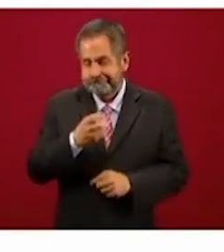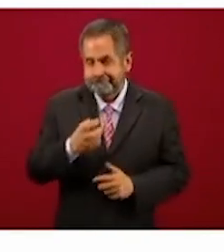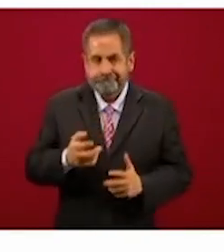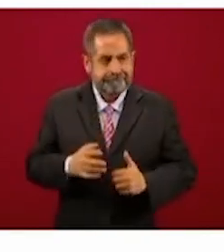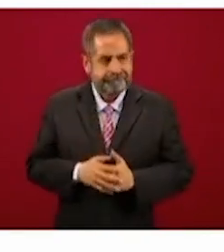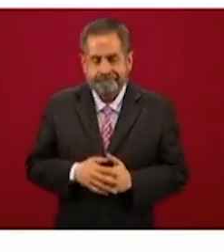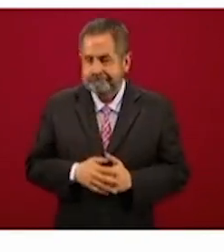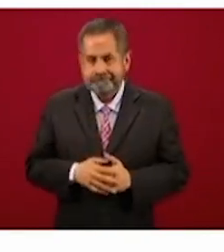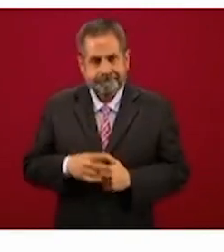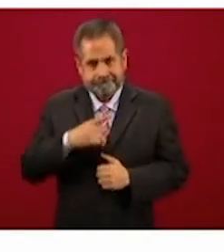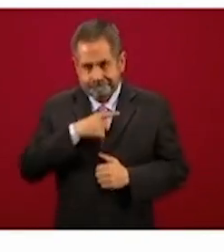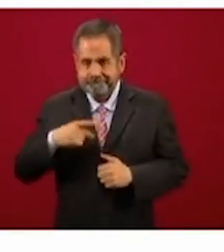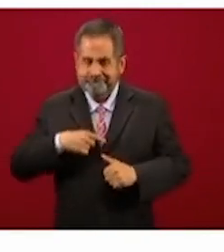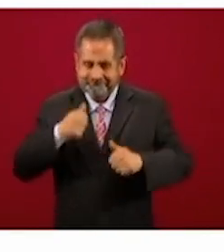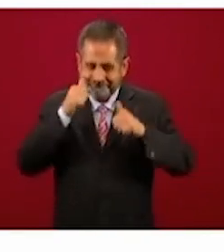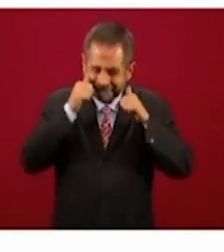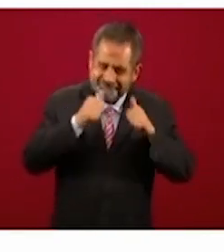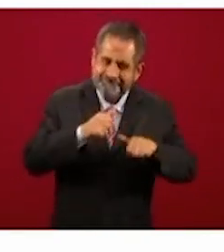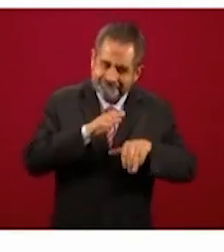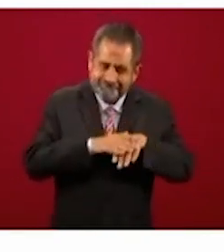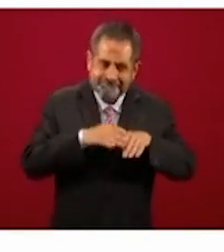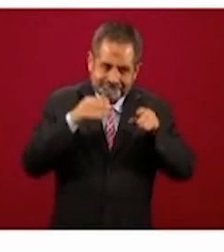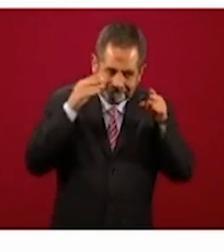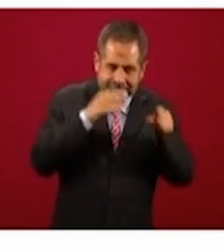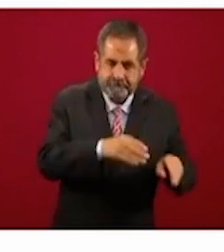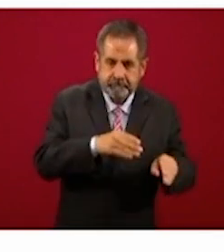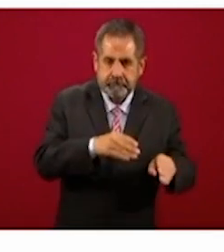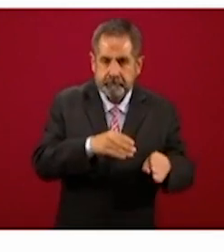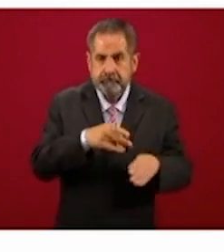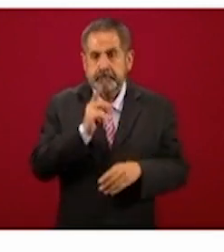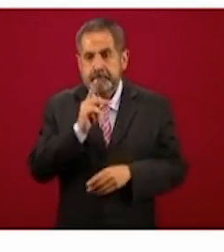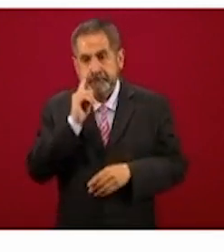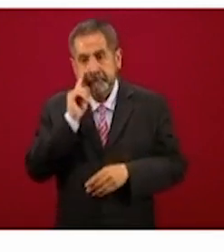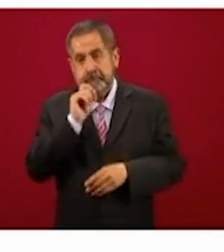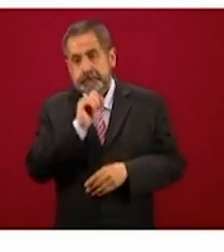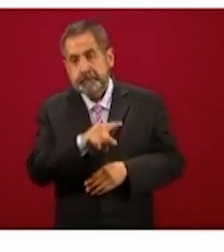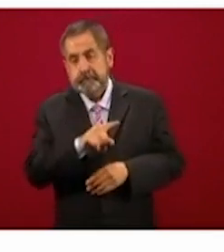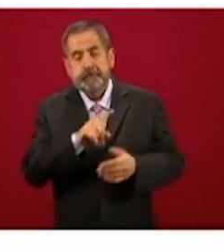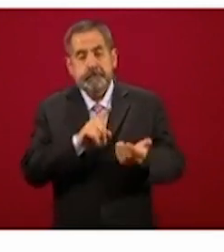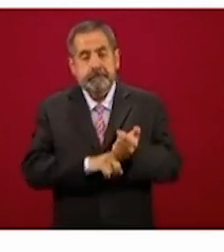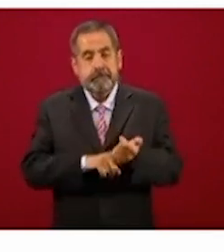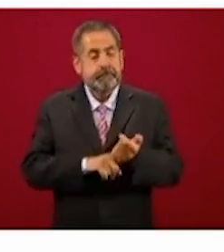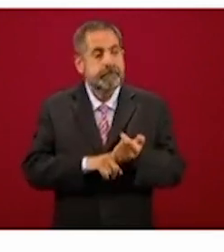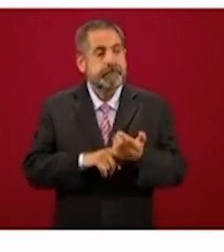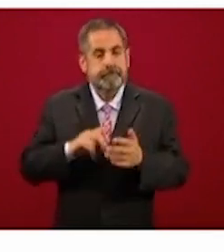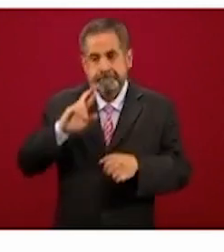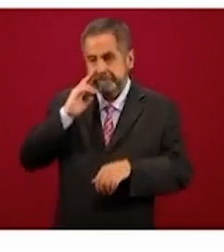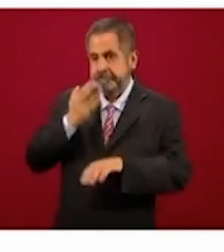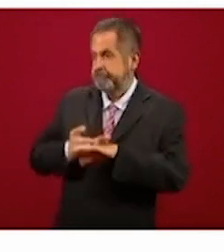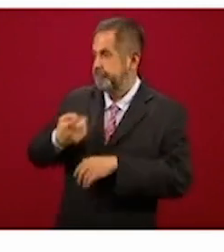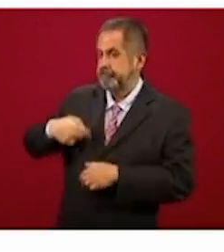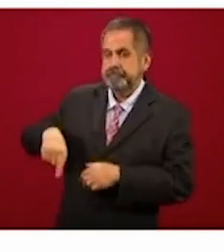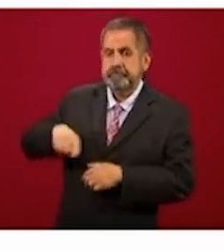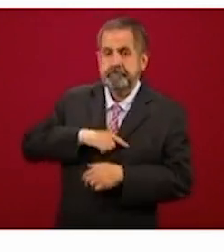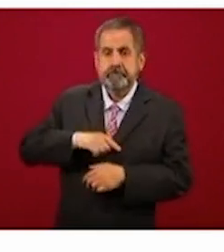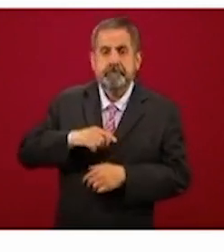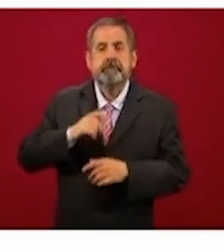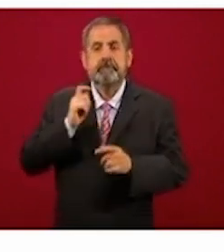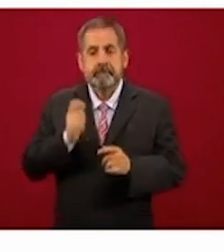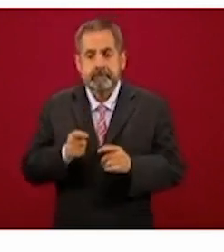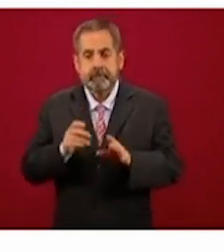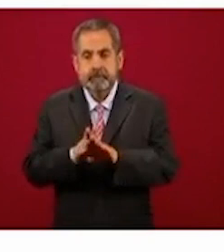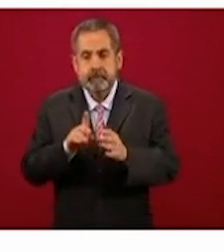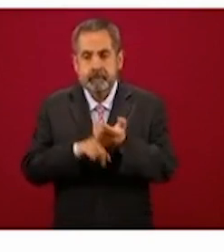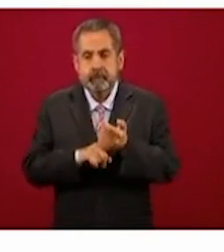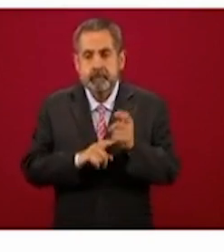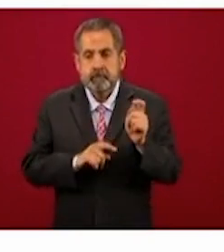un 8% en lo que va de la actual administración. Aquí recibimos la responsabilidad. Vean ustedes en